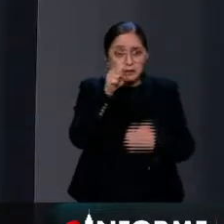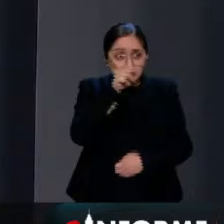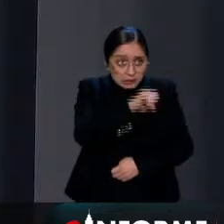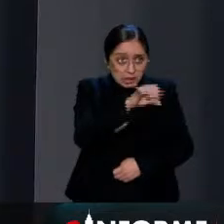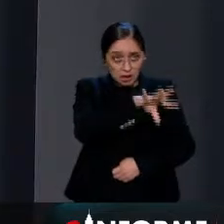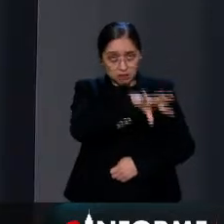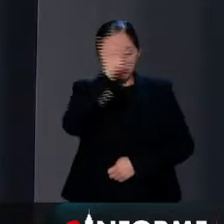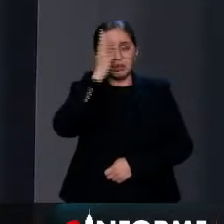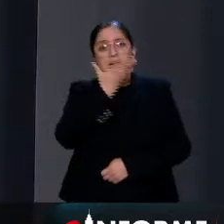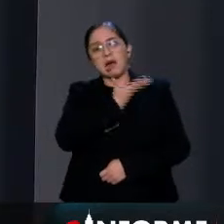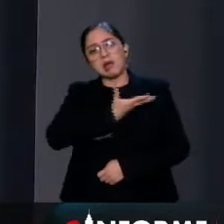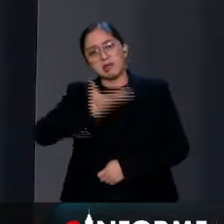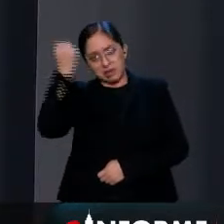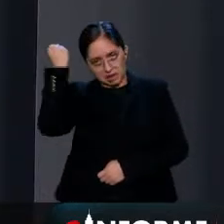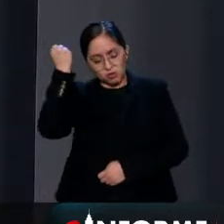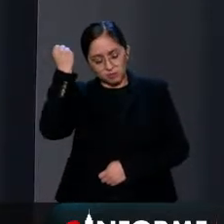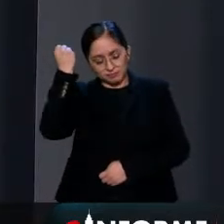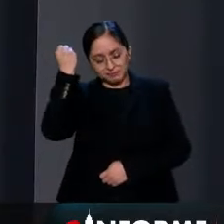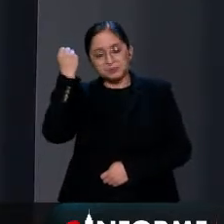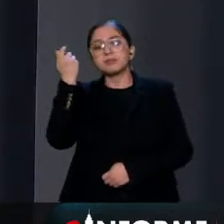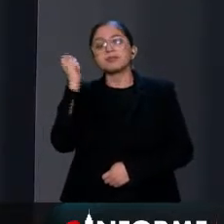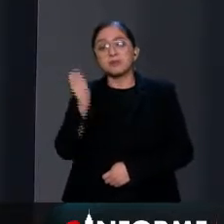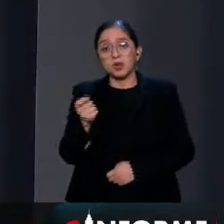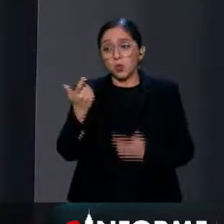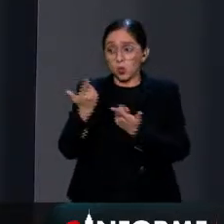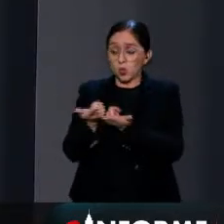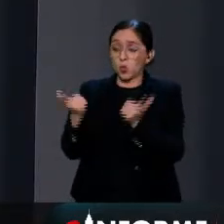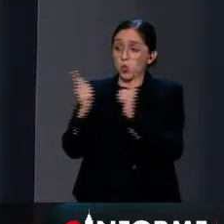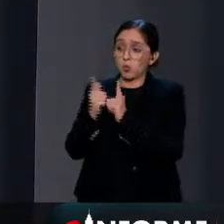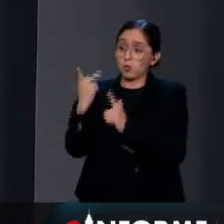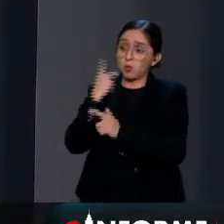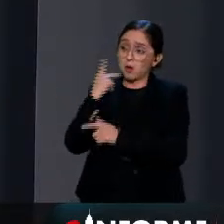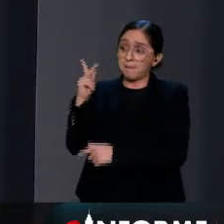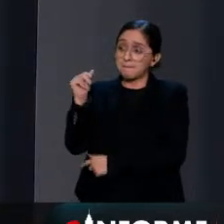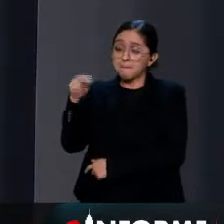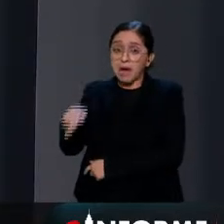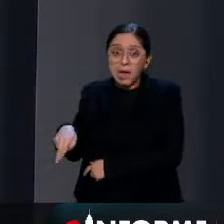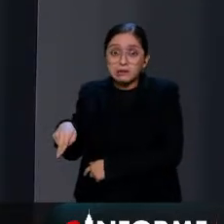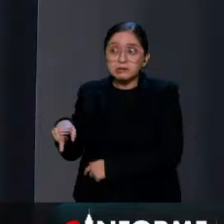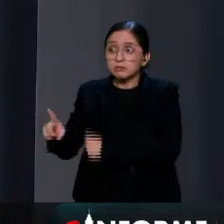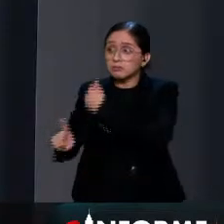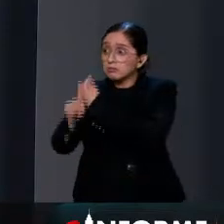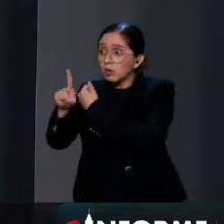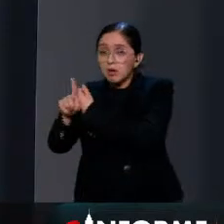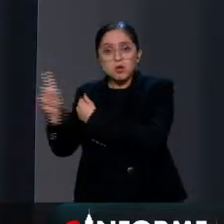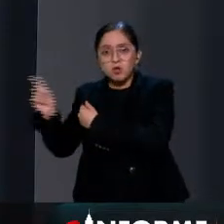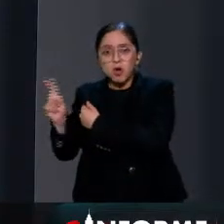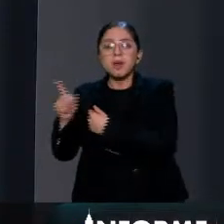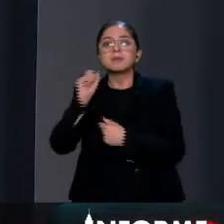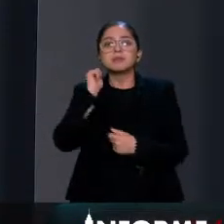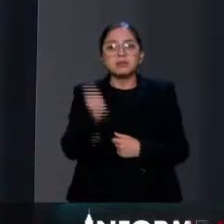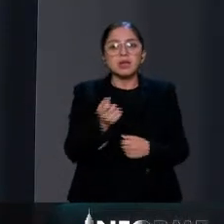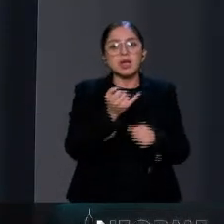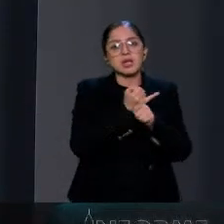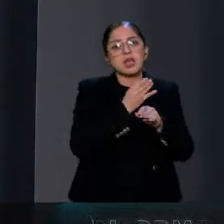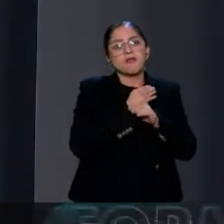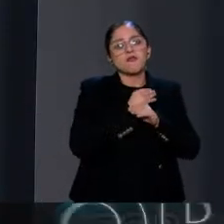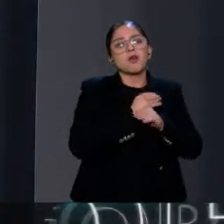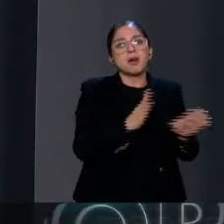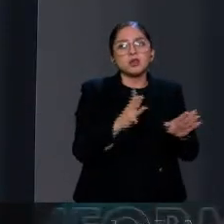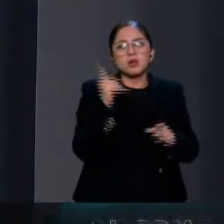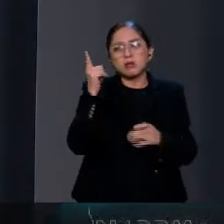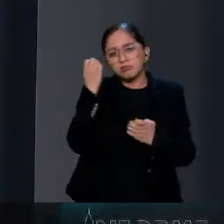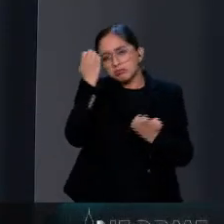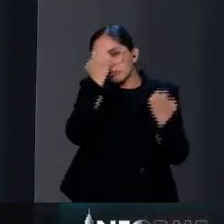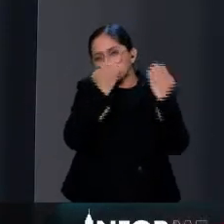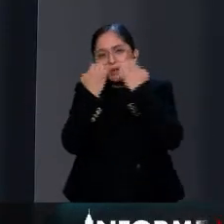decía yo que las reacciones no se le dieron solo dentro del PAN. Luego de este anuncio de Marco Cortés, proliferó información sobre el pasado de este político.